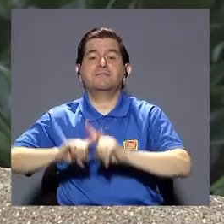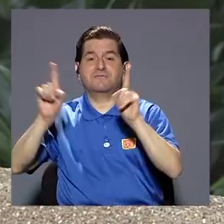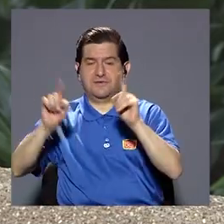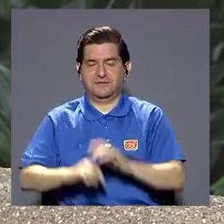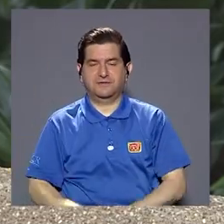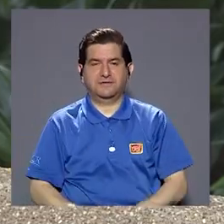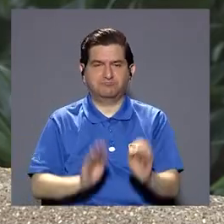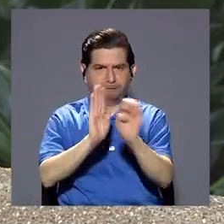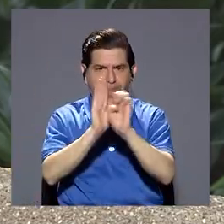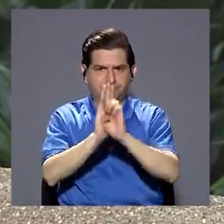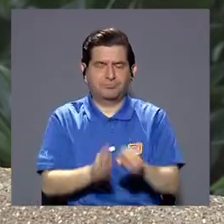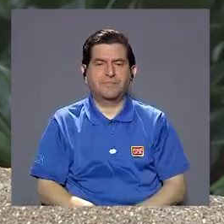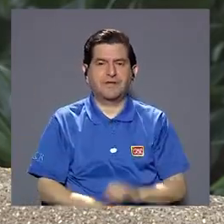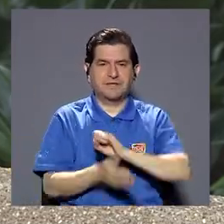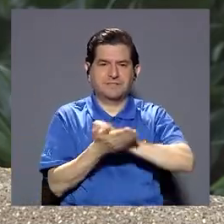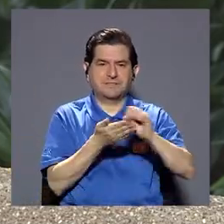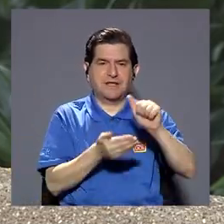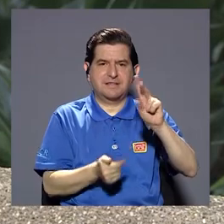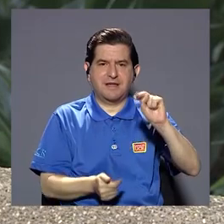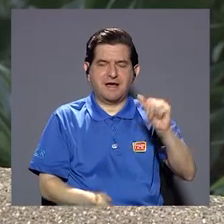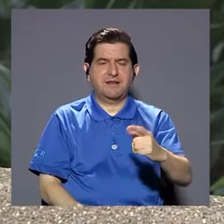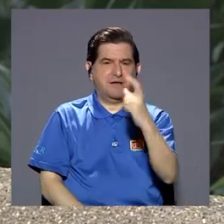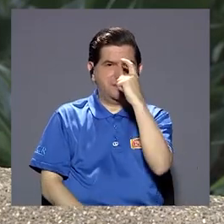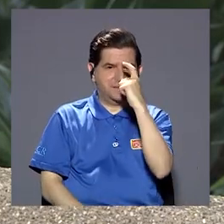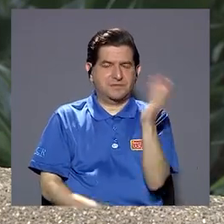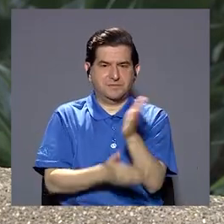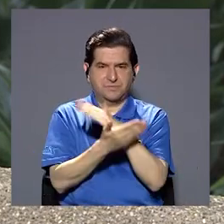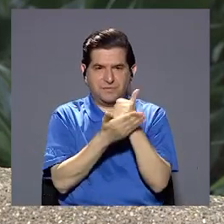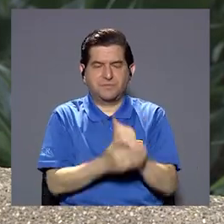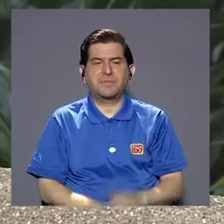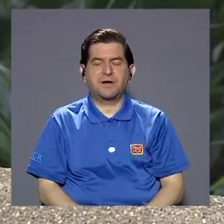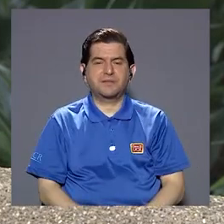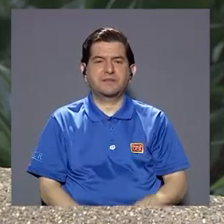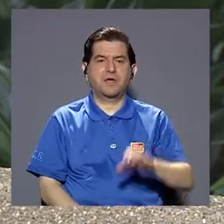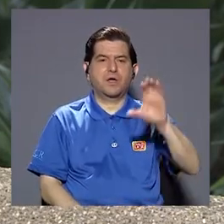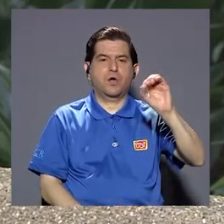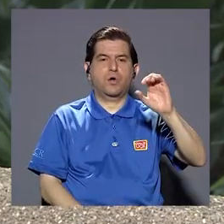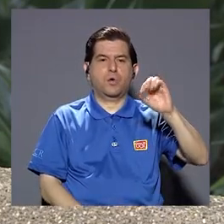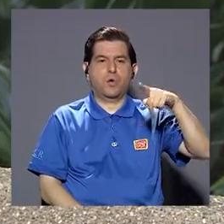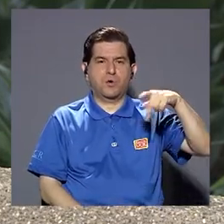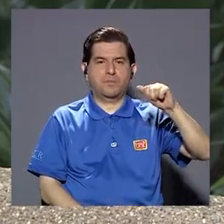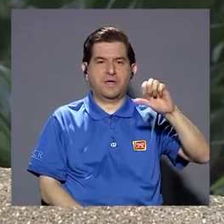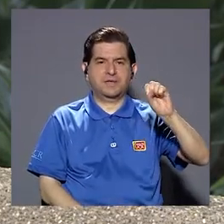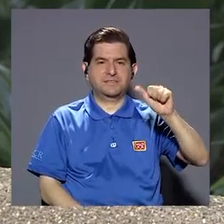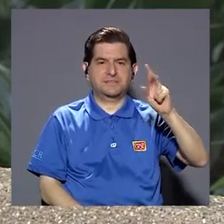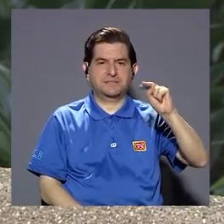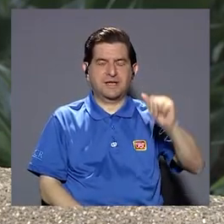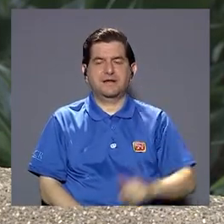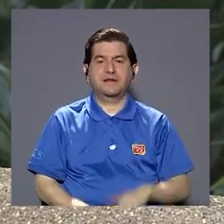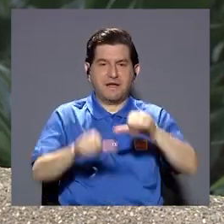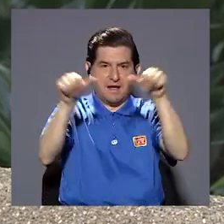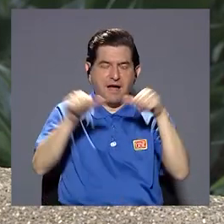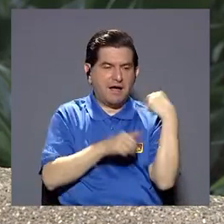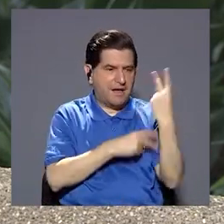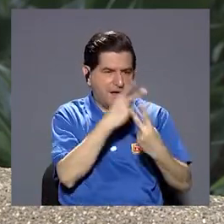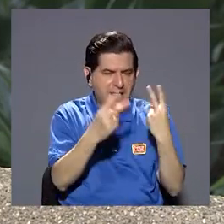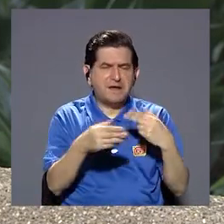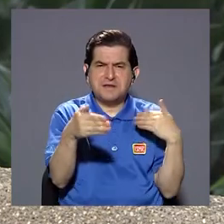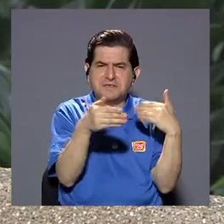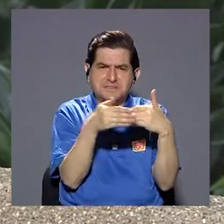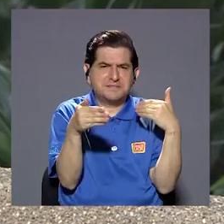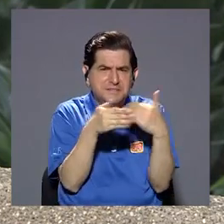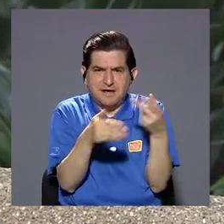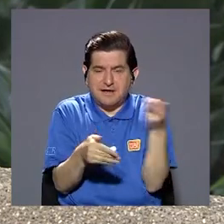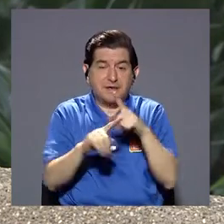cada población distinta porque por ejemplo Santana y Escazú somos parte de Copesana y somos áreas vecinas verdad